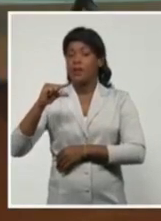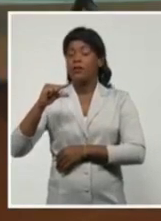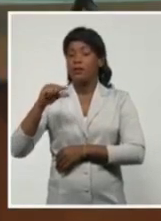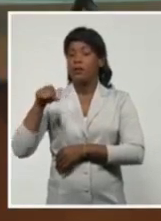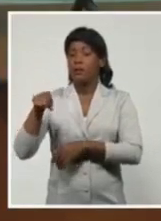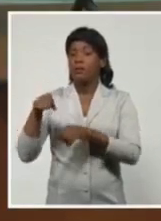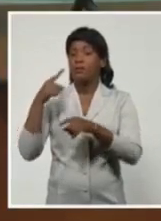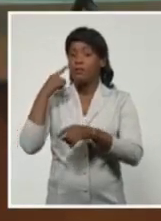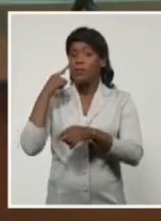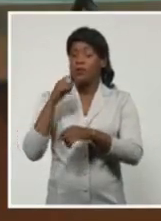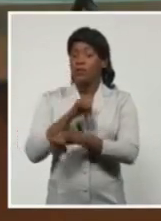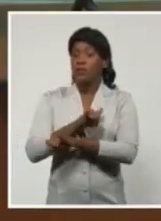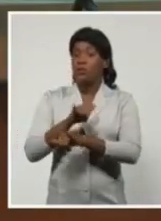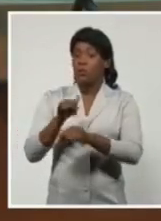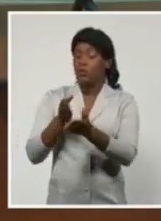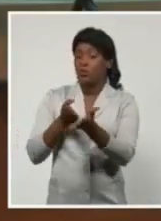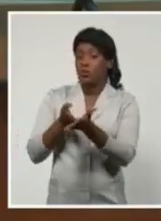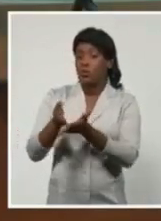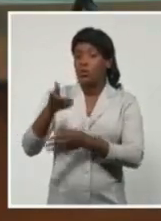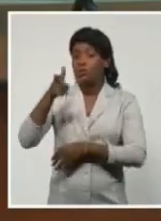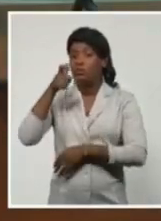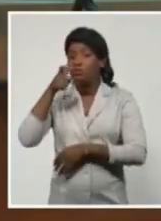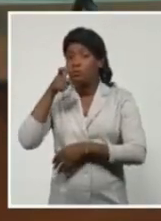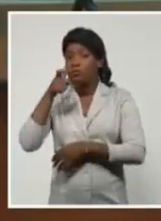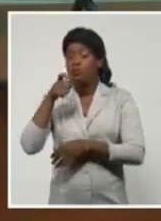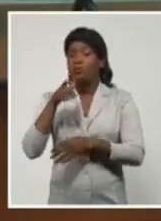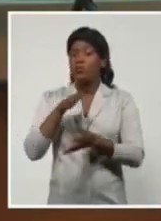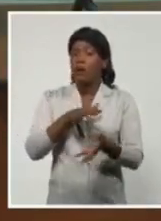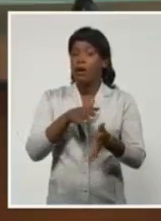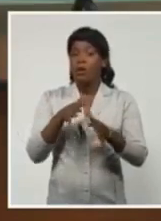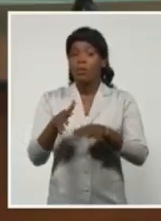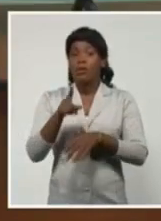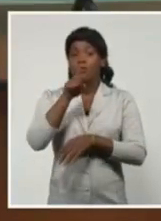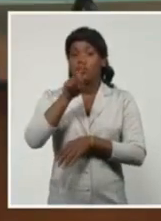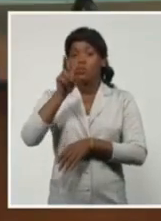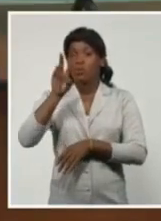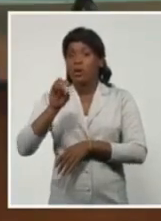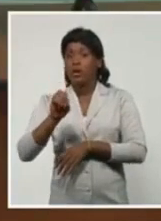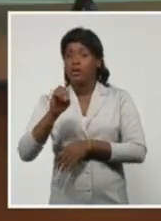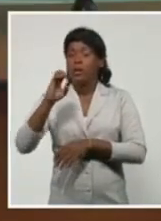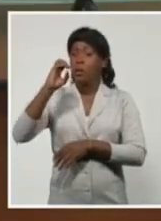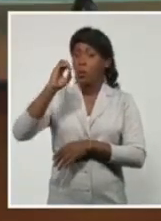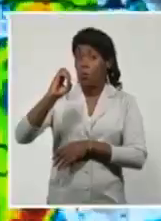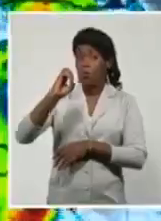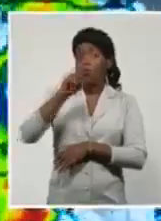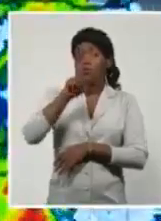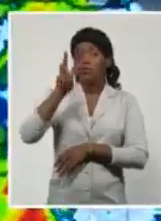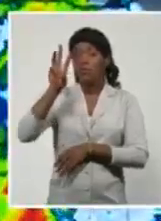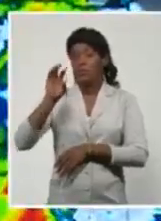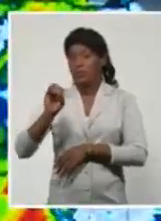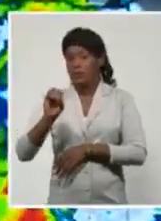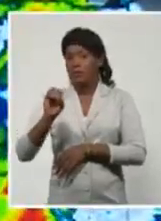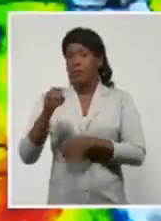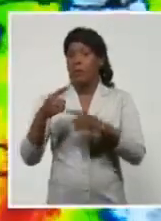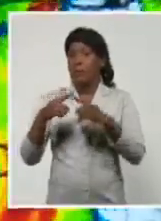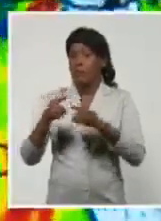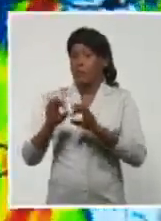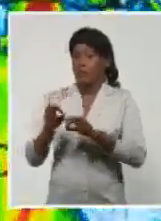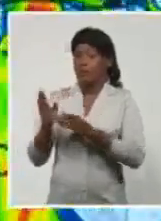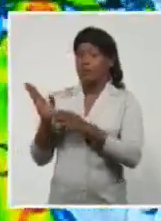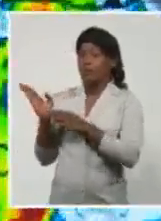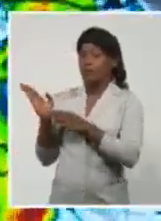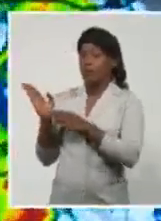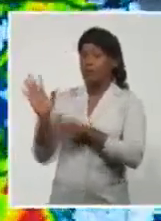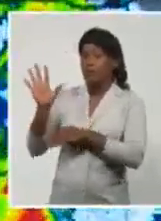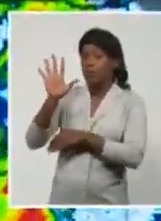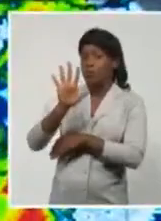de más de 100, en algunos casos 120 o 130. Pero, no obstante eso, ahora tiene una